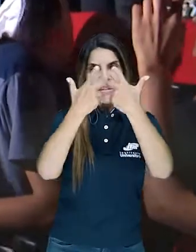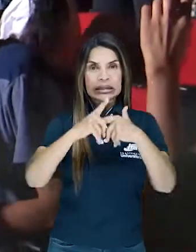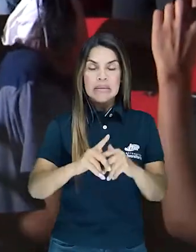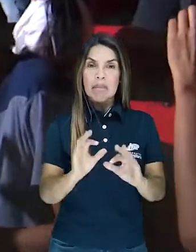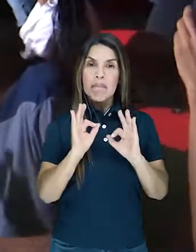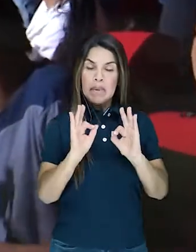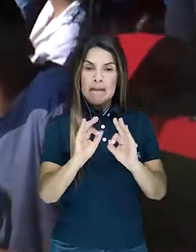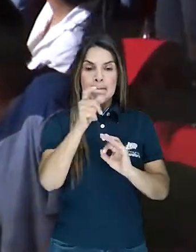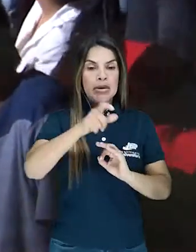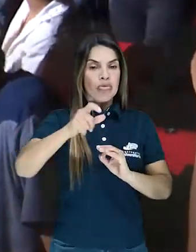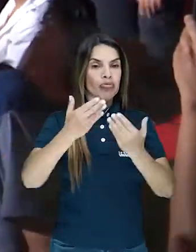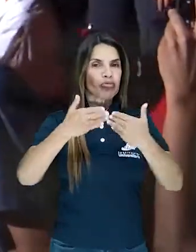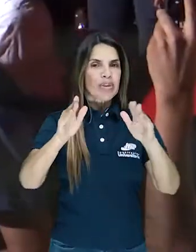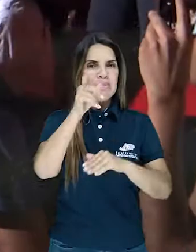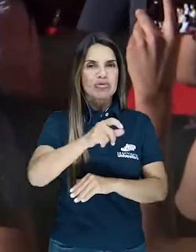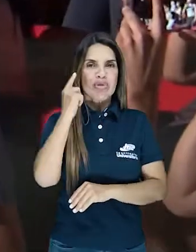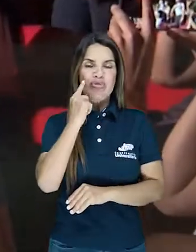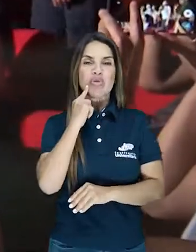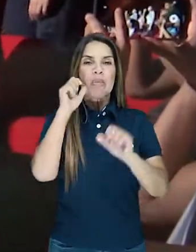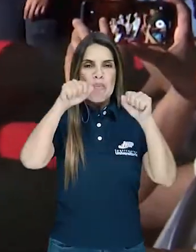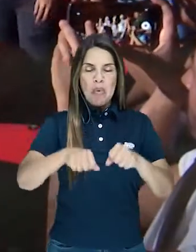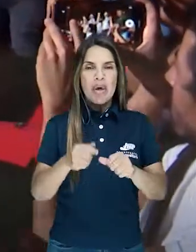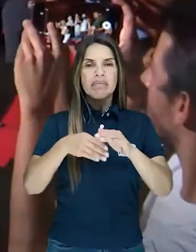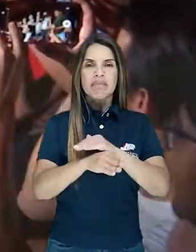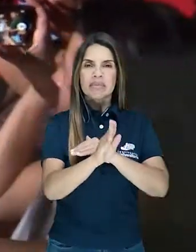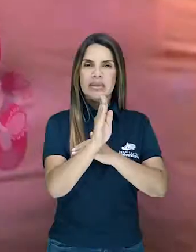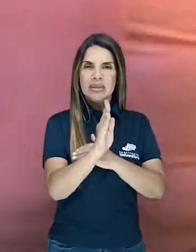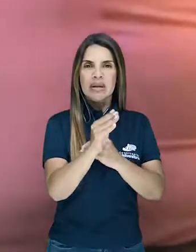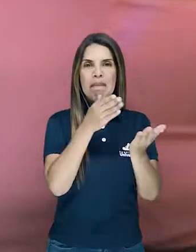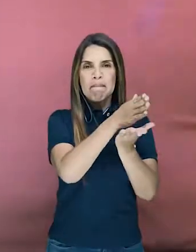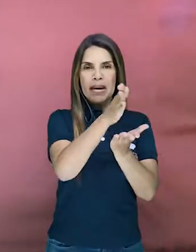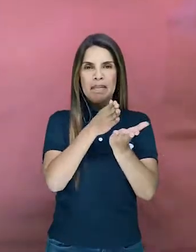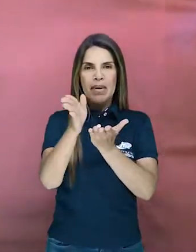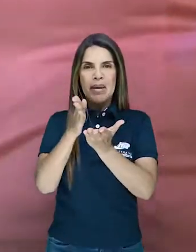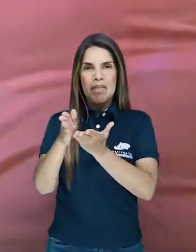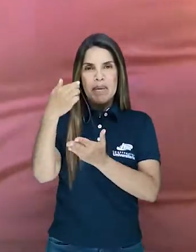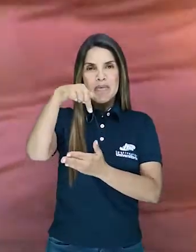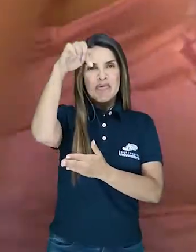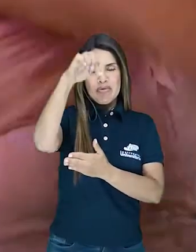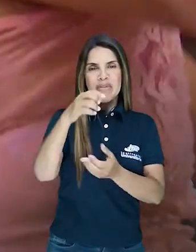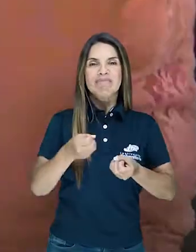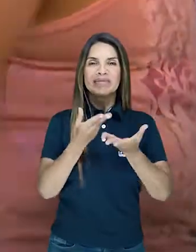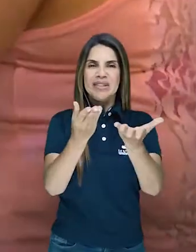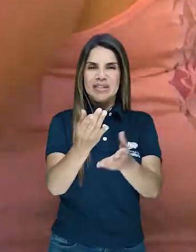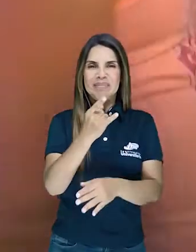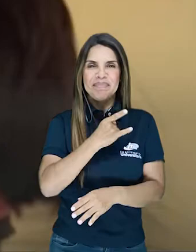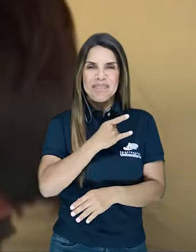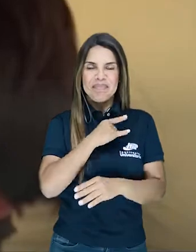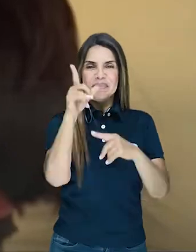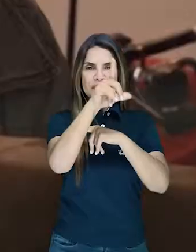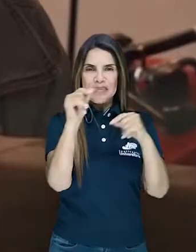un sistema diseñado para que cualquier persona de esta población pueda acceder a la mayoría de programas que ofrece la institución.